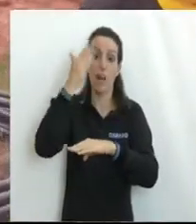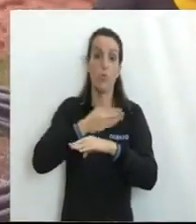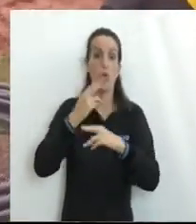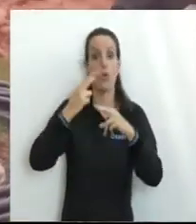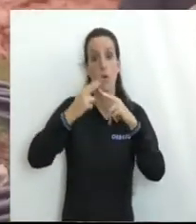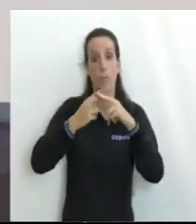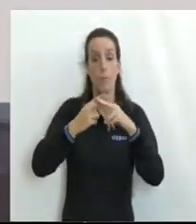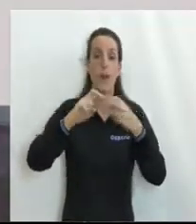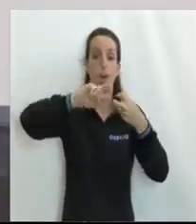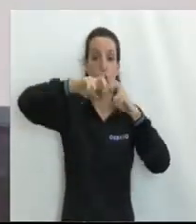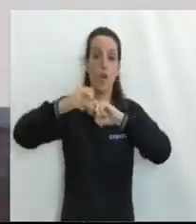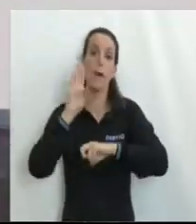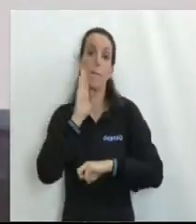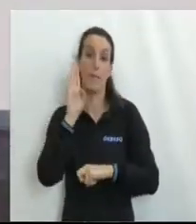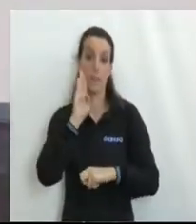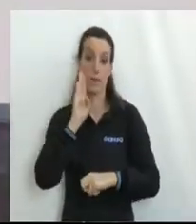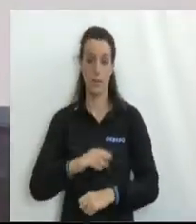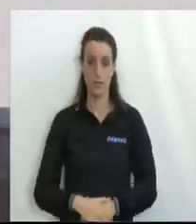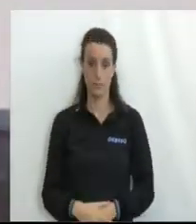roca madre